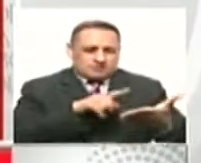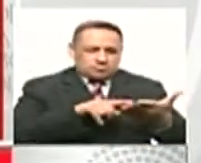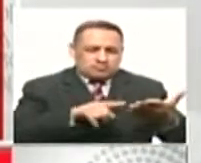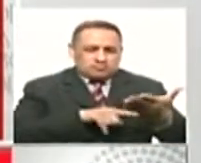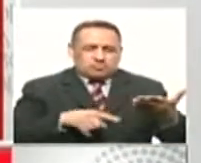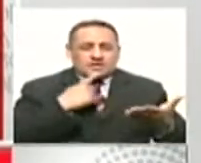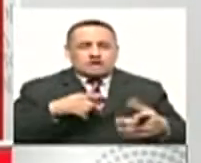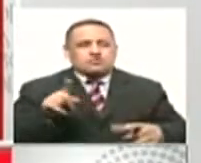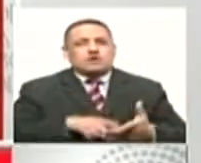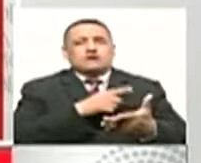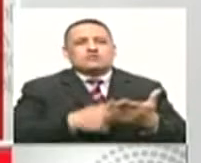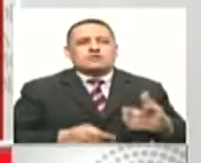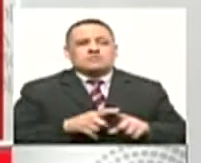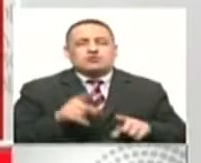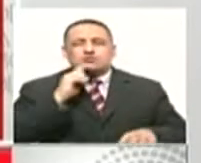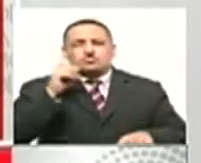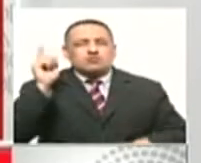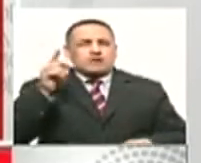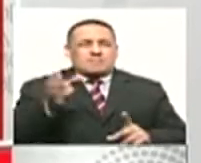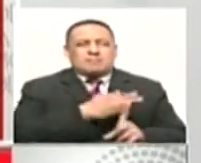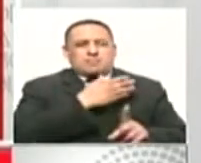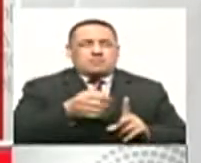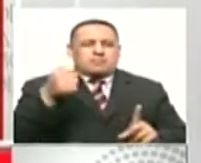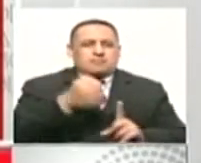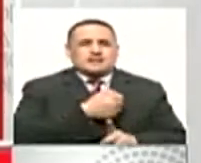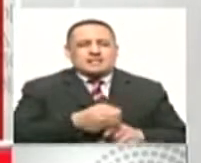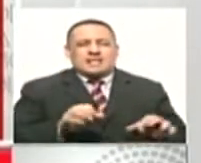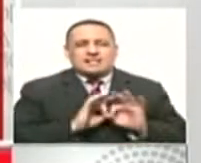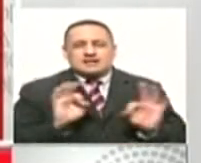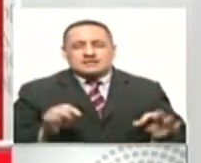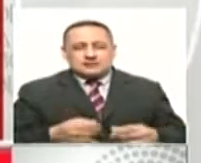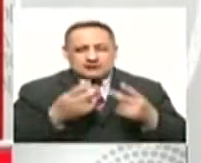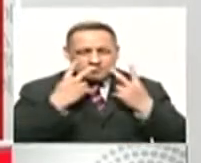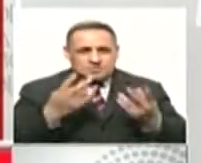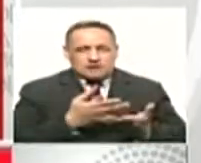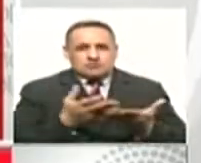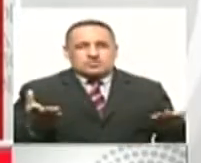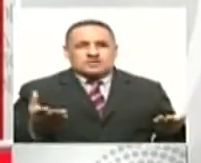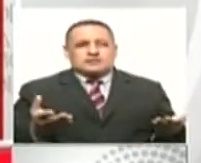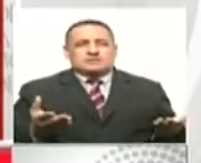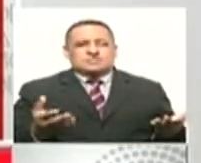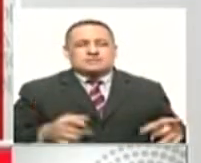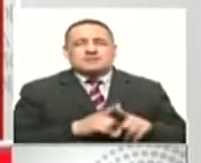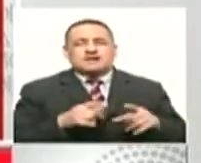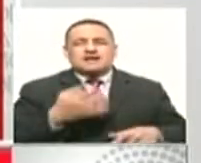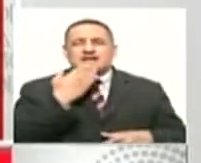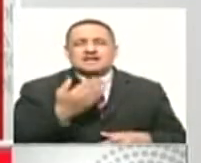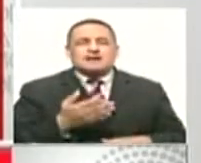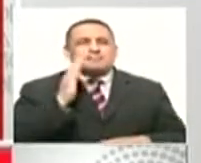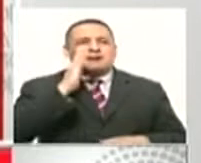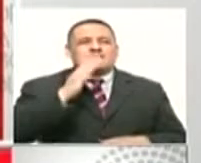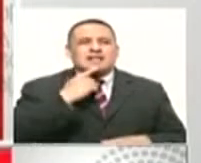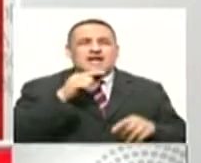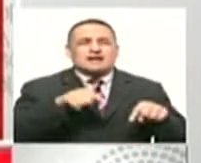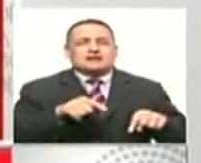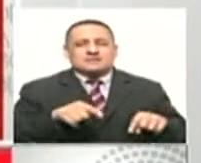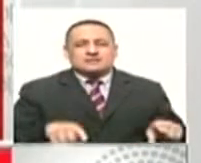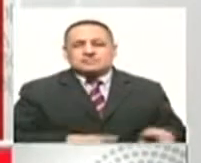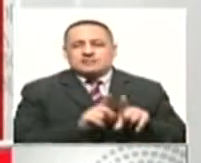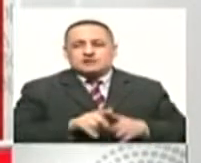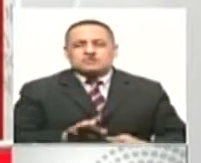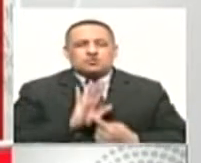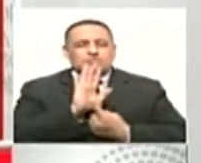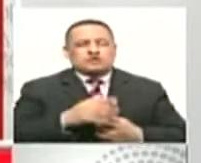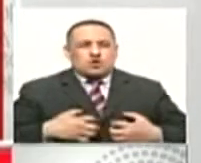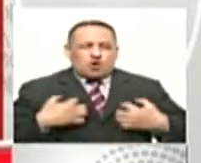estaban bordadas, ¿no es cierto?, como es la estabilidad macroeconómica y la promoción de la economía social de mercado que estamos